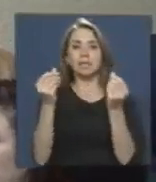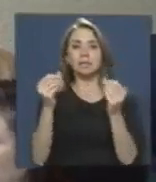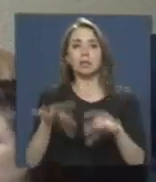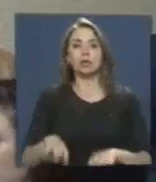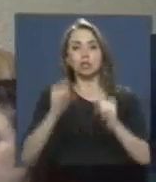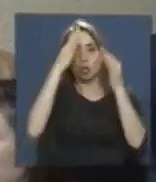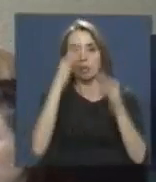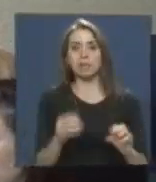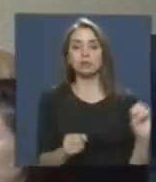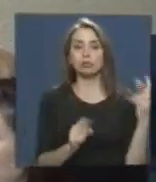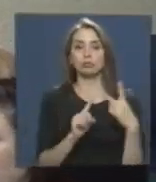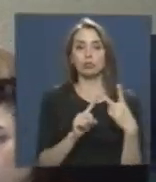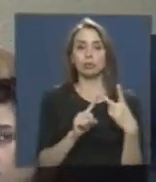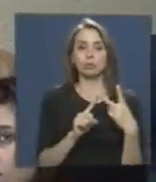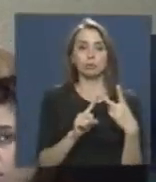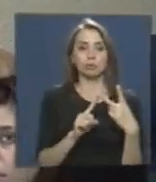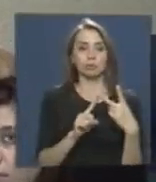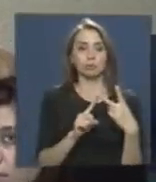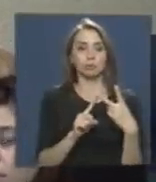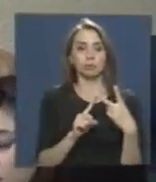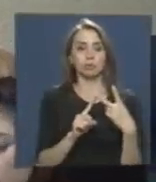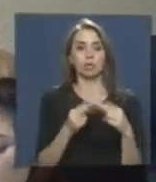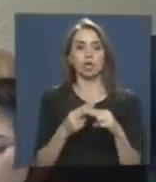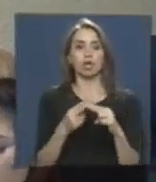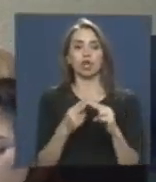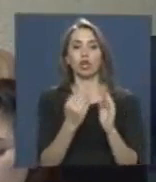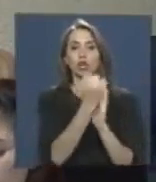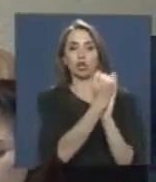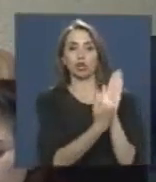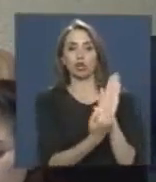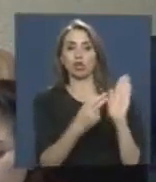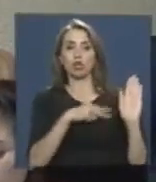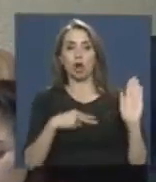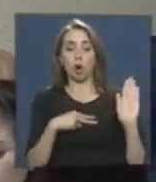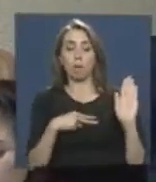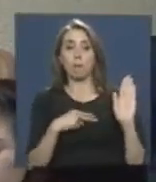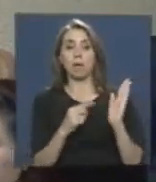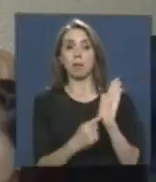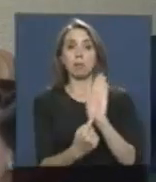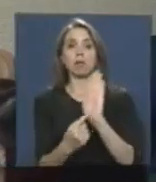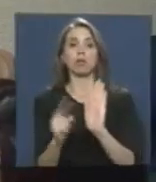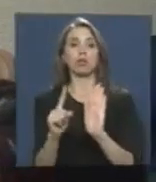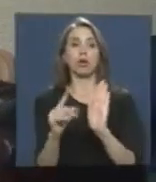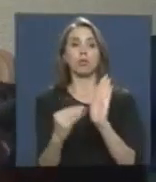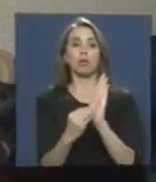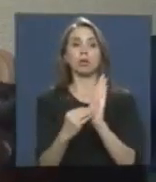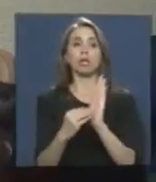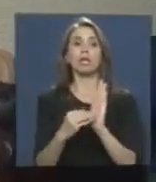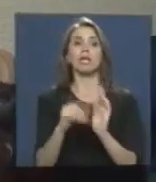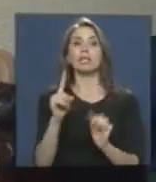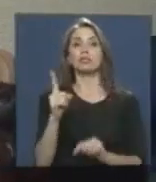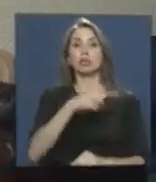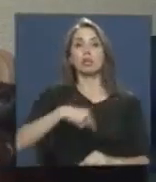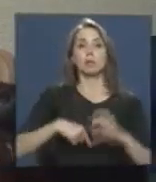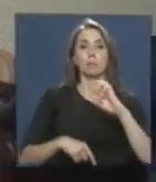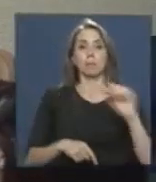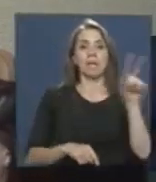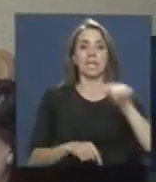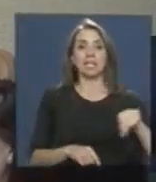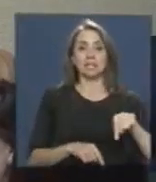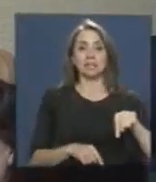decisiones. Segundo, que la propuesta no se incorpore, por ejemplo, un principio que para los socialistas es importante